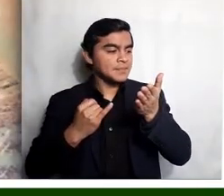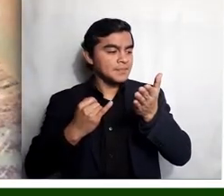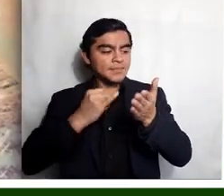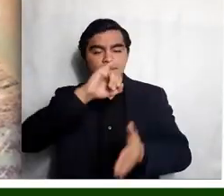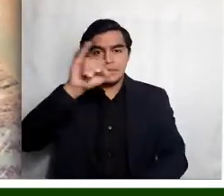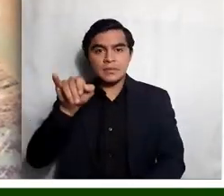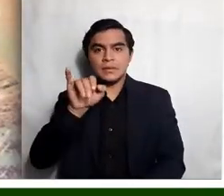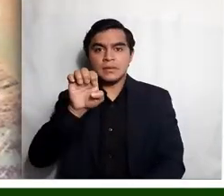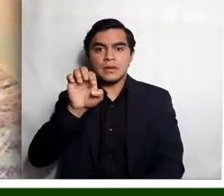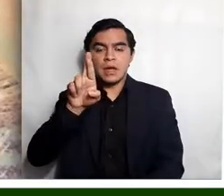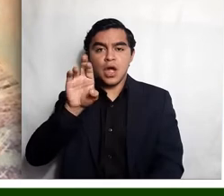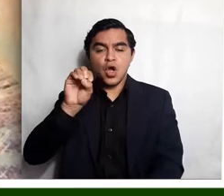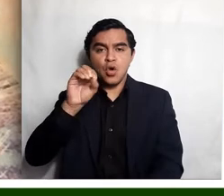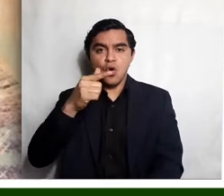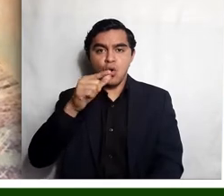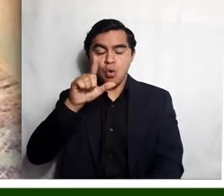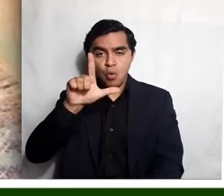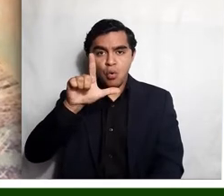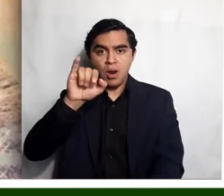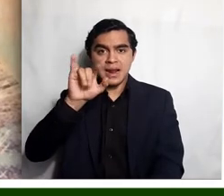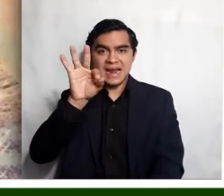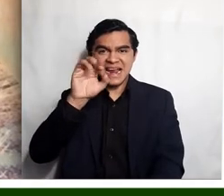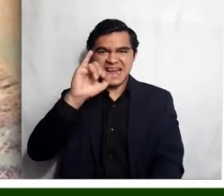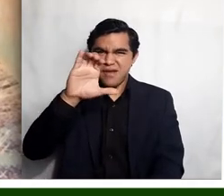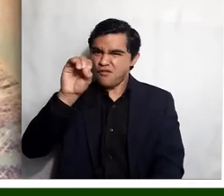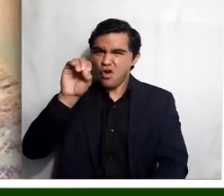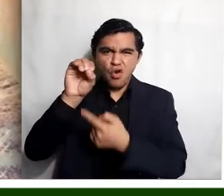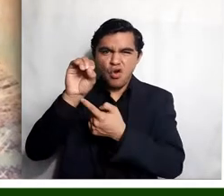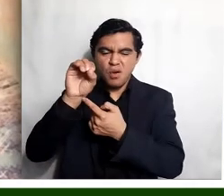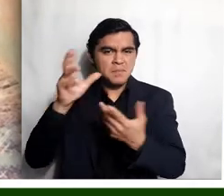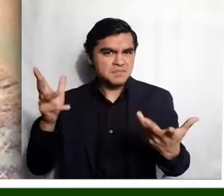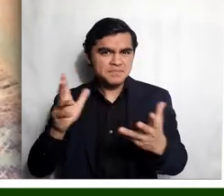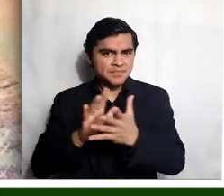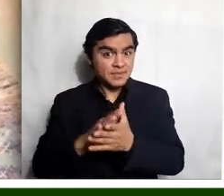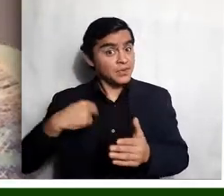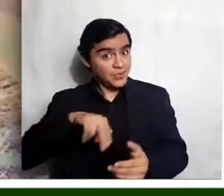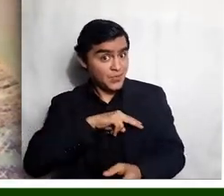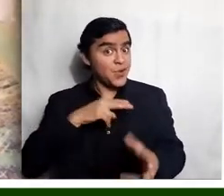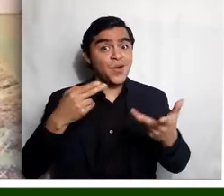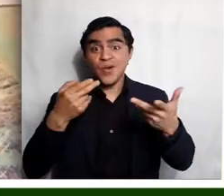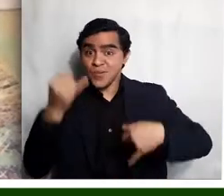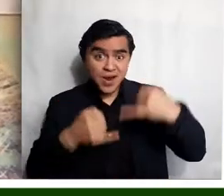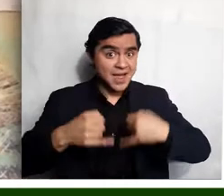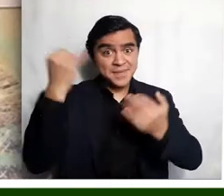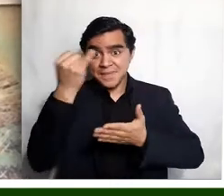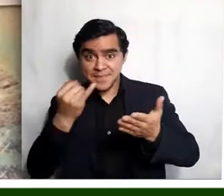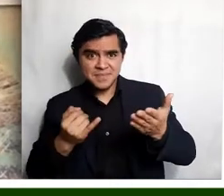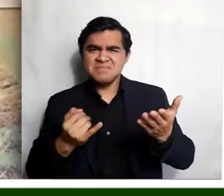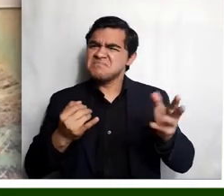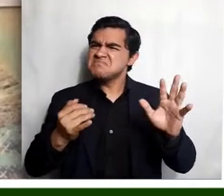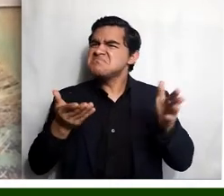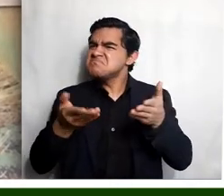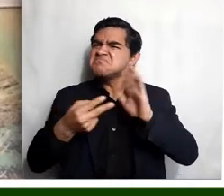dibujos y vamos a trabajar con los jeroglíficos. Vamos a jugar a hacer jeroglíficos. ¿Qué es un